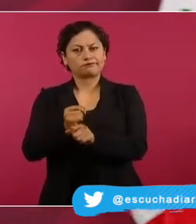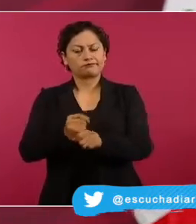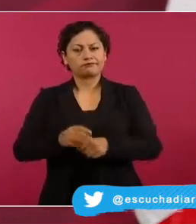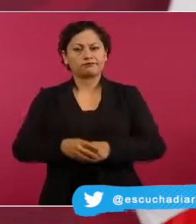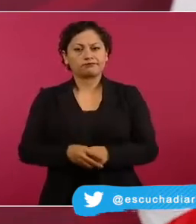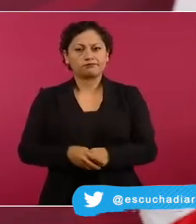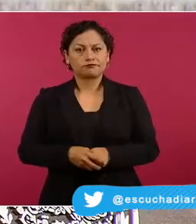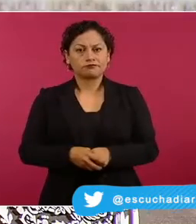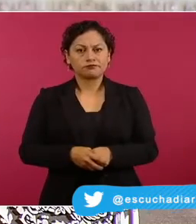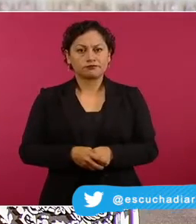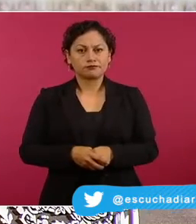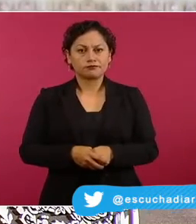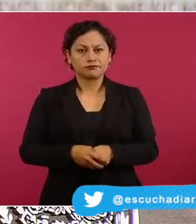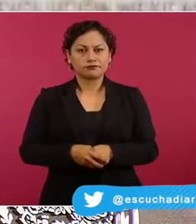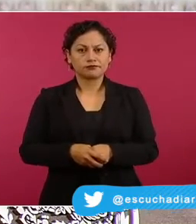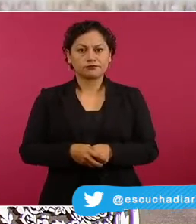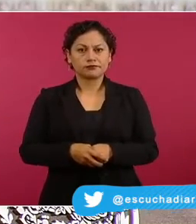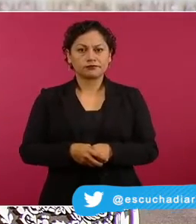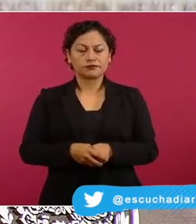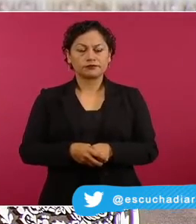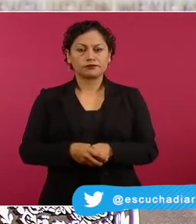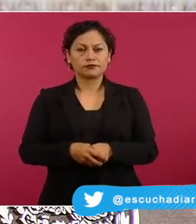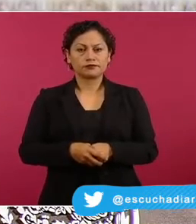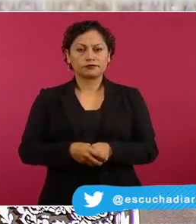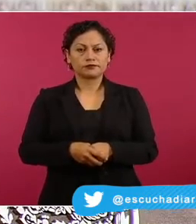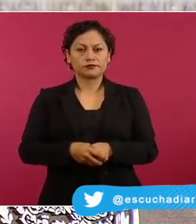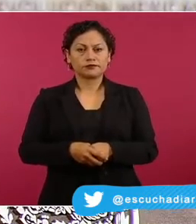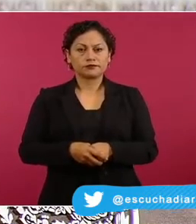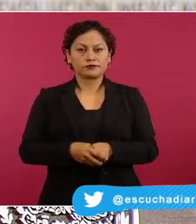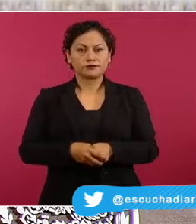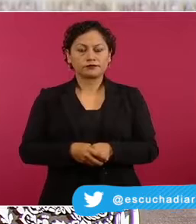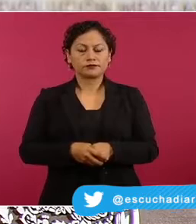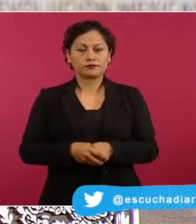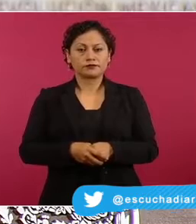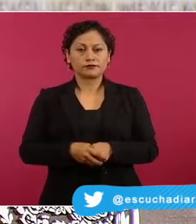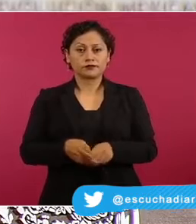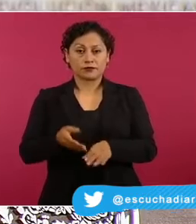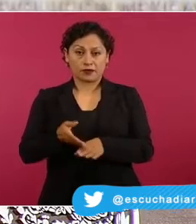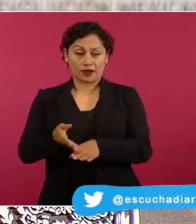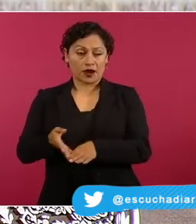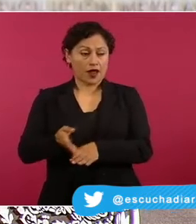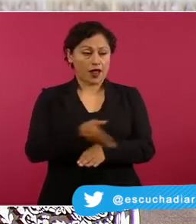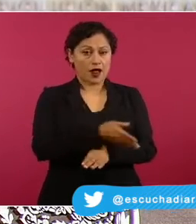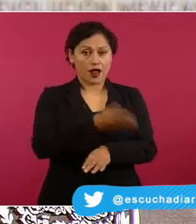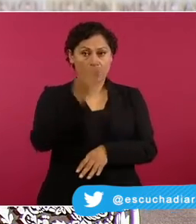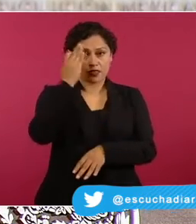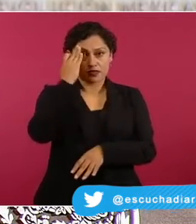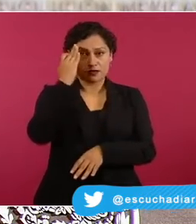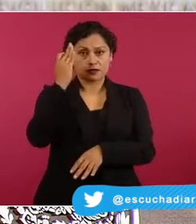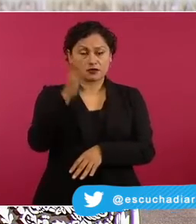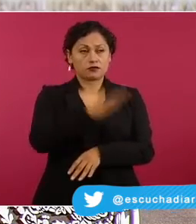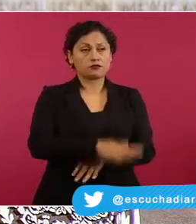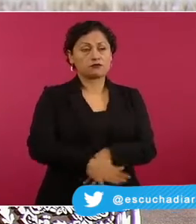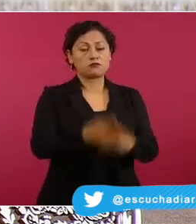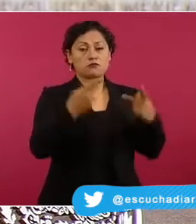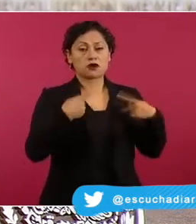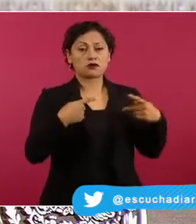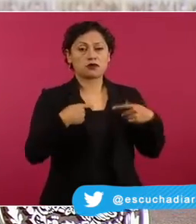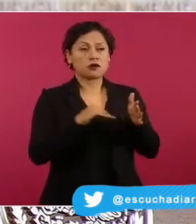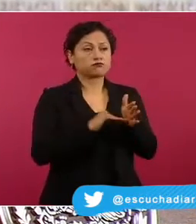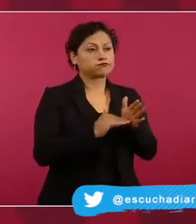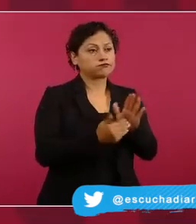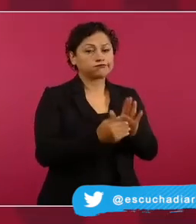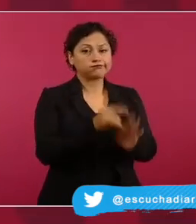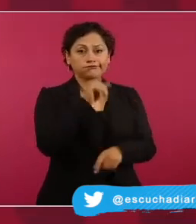la participación de militares y autoridades locales que ya se encuentran en prisión como presuntamente responsables como es el caso de murillo